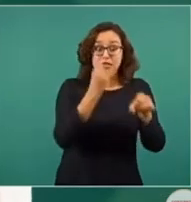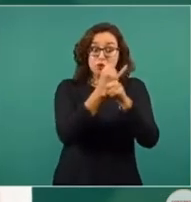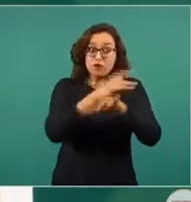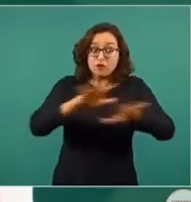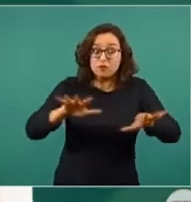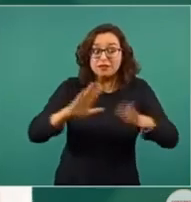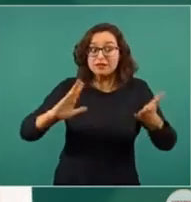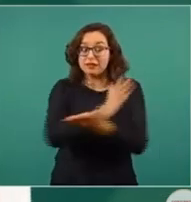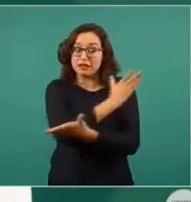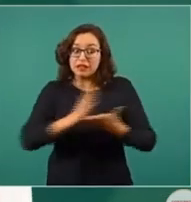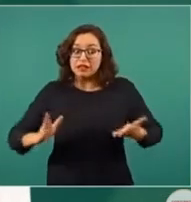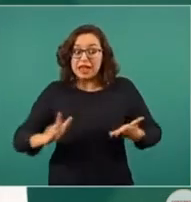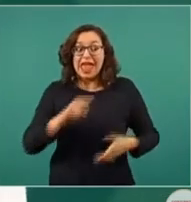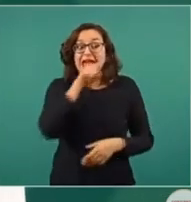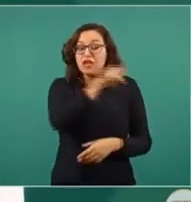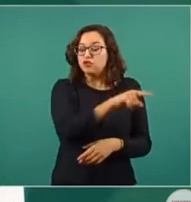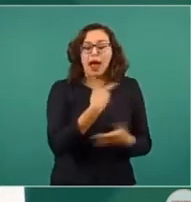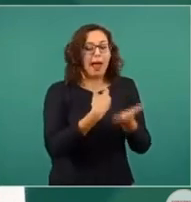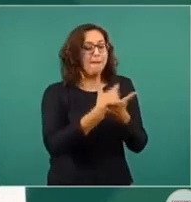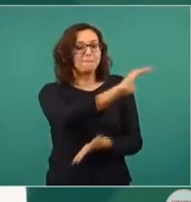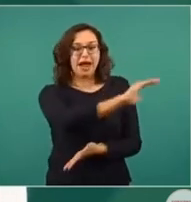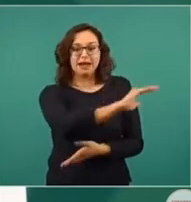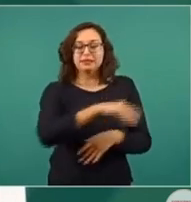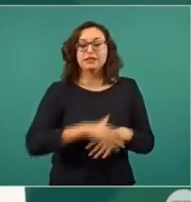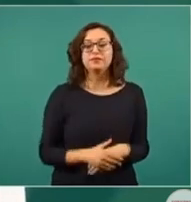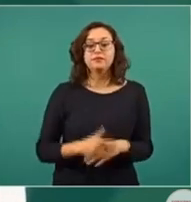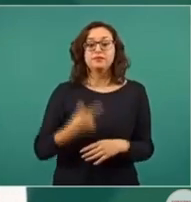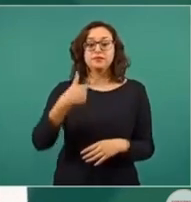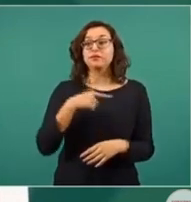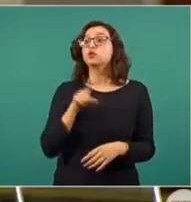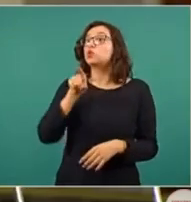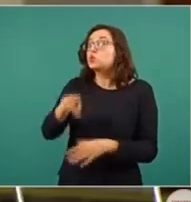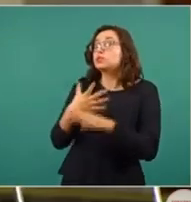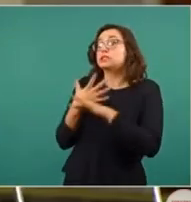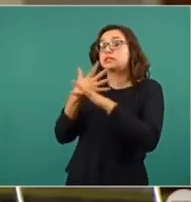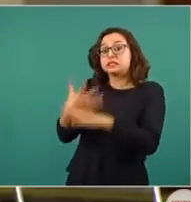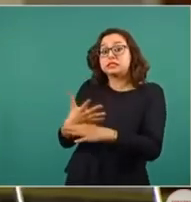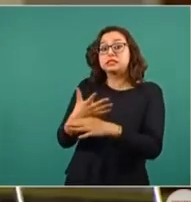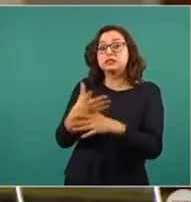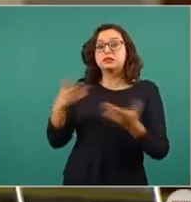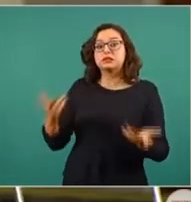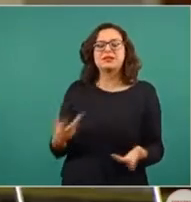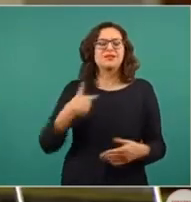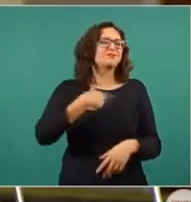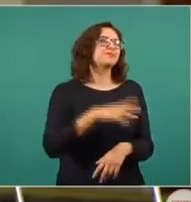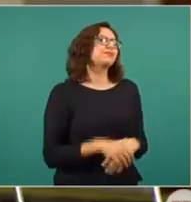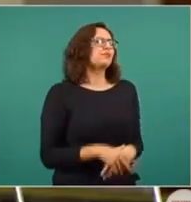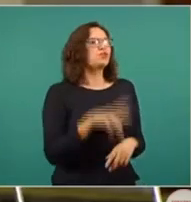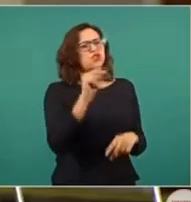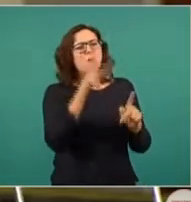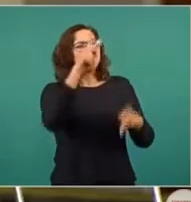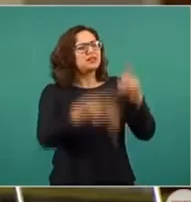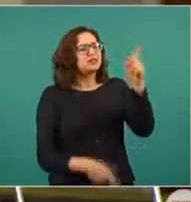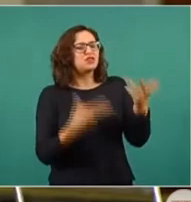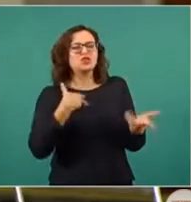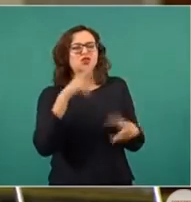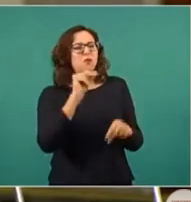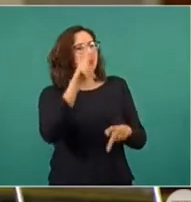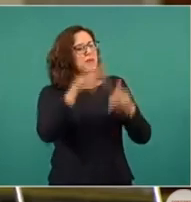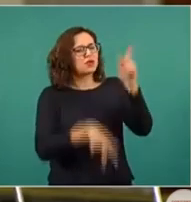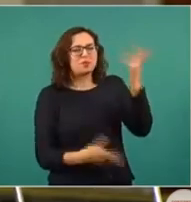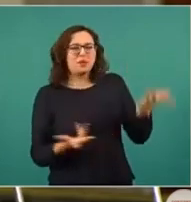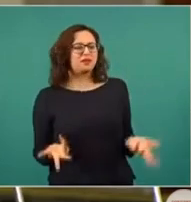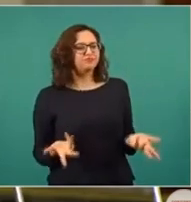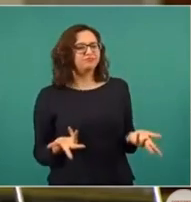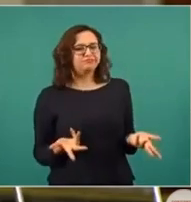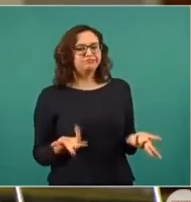de la autonomía técnica de gestión. Para mi presentación… literalmente fue de mi diapositiva de la que me hago cargo. Eso.